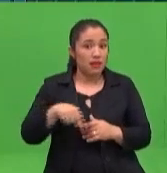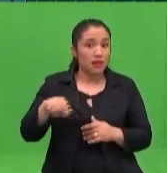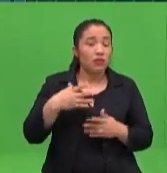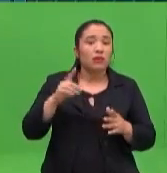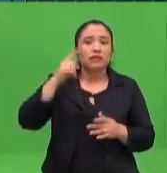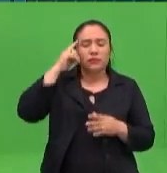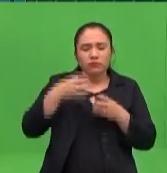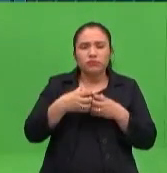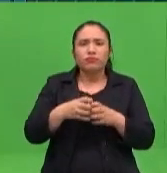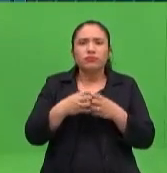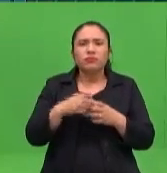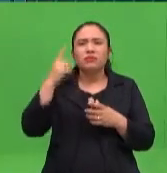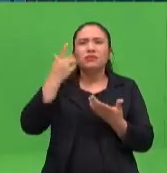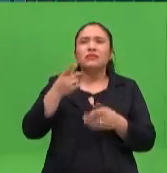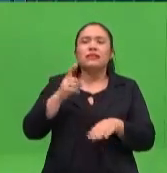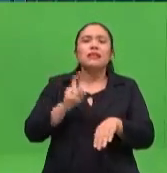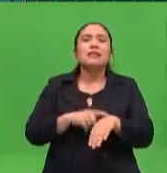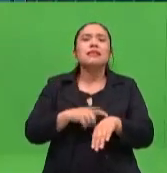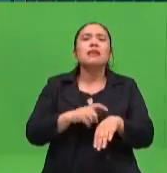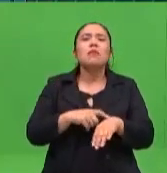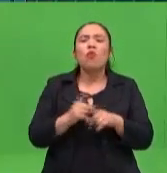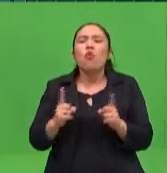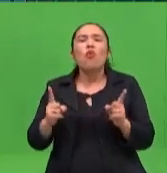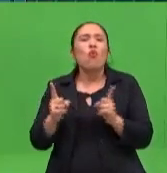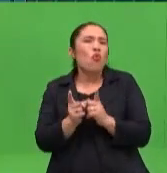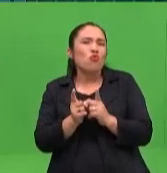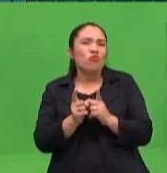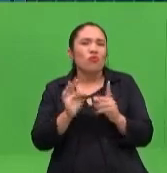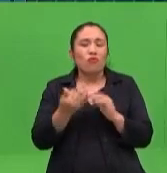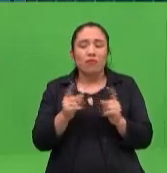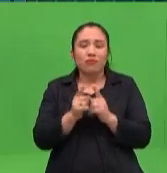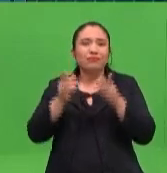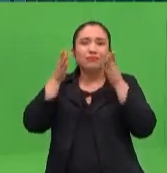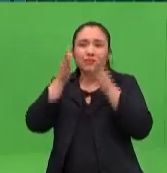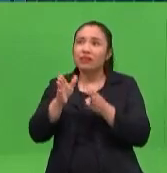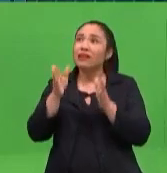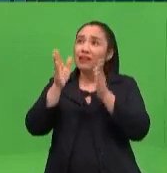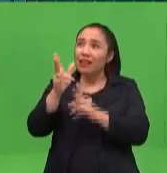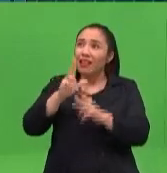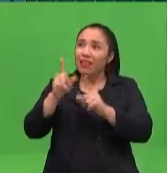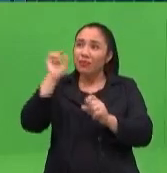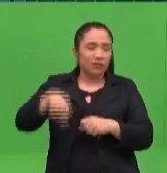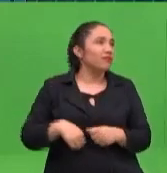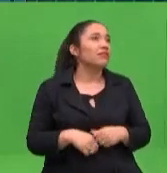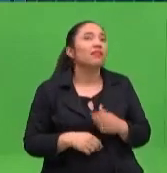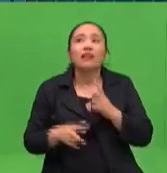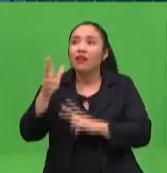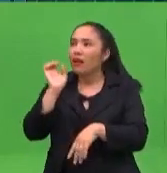tienen corto tiempo de atención, ¿verdad? Por eso que es muy importante compartir ese